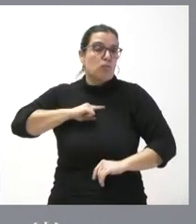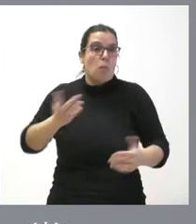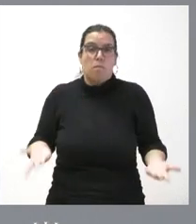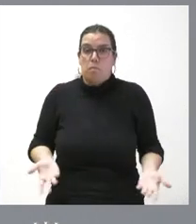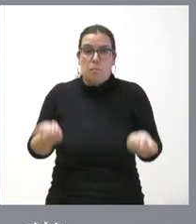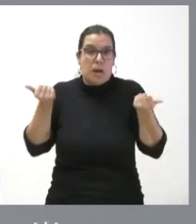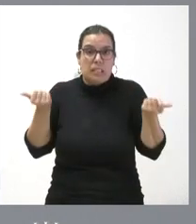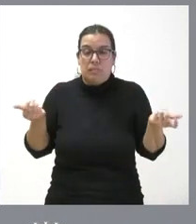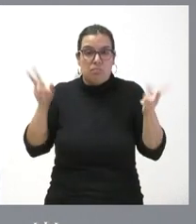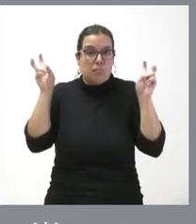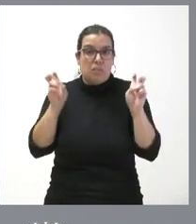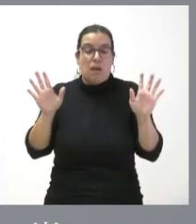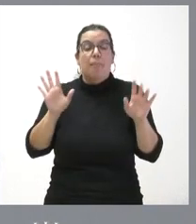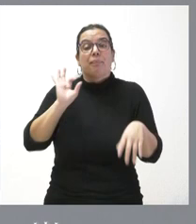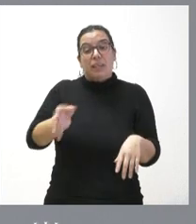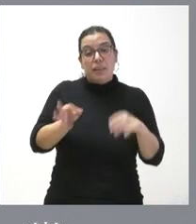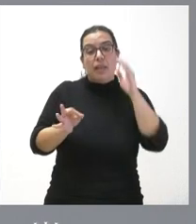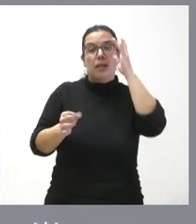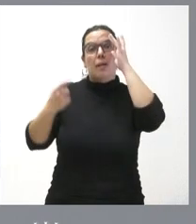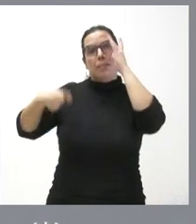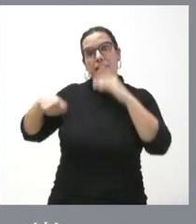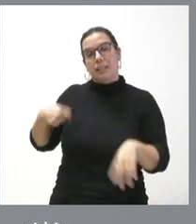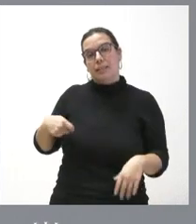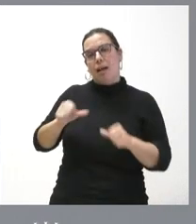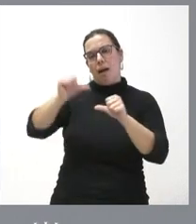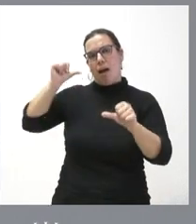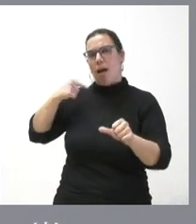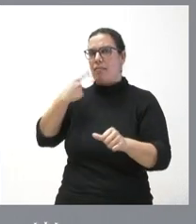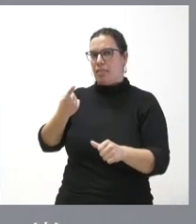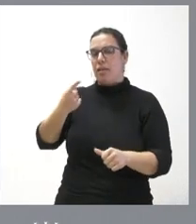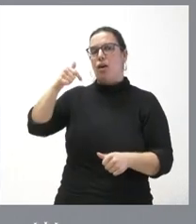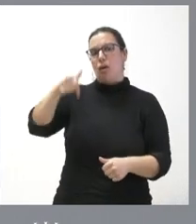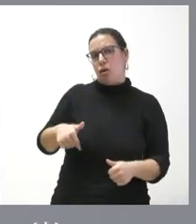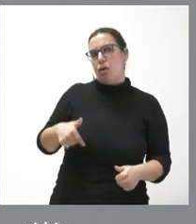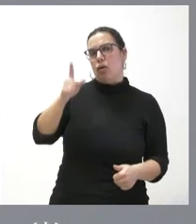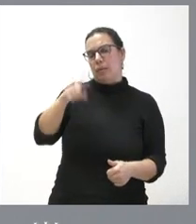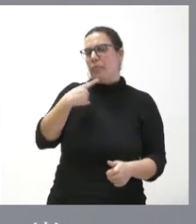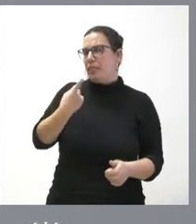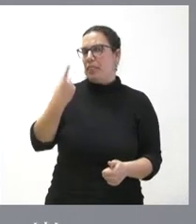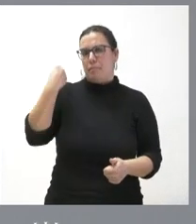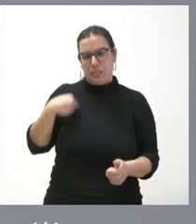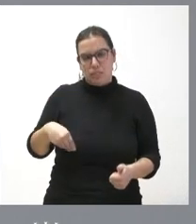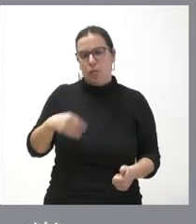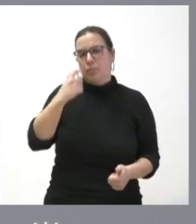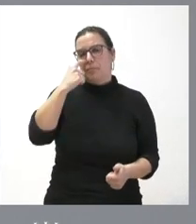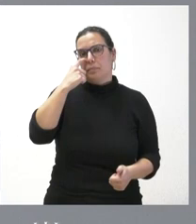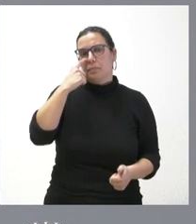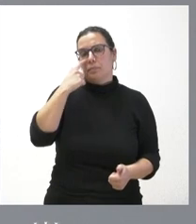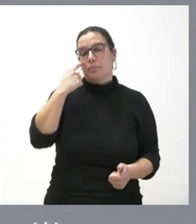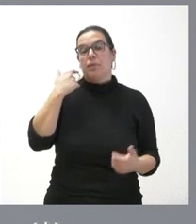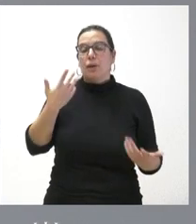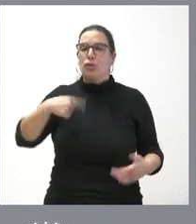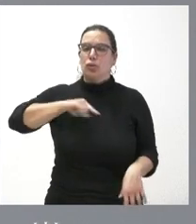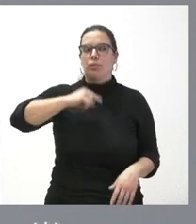tenemos que añadir a respecto pero sí que es verdad que el presidente lo ha dicho otras veces y lo dice también en esta ocasión con toda seguridad que es el hecho de que